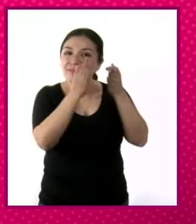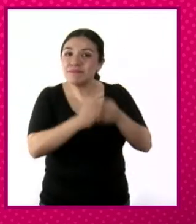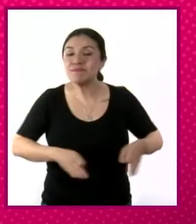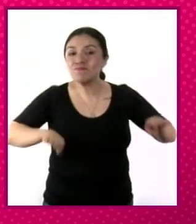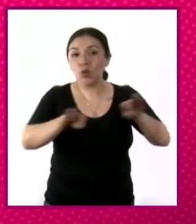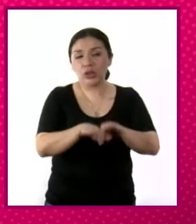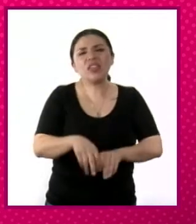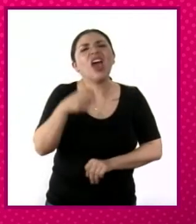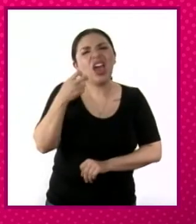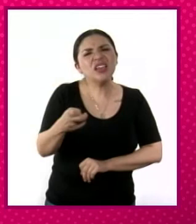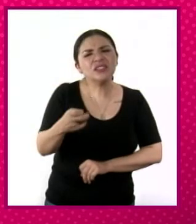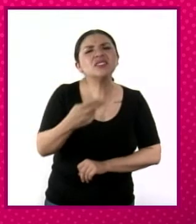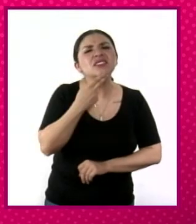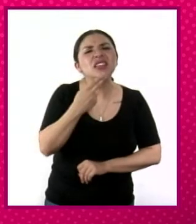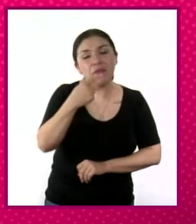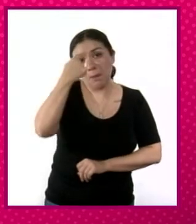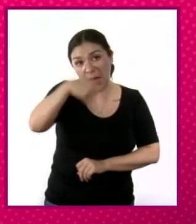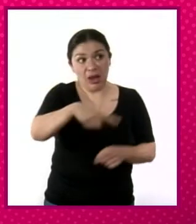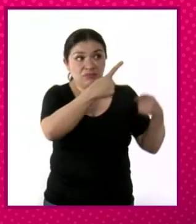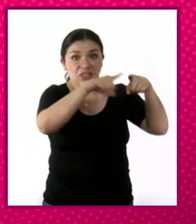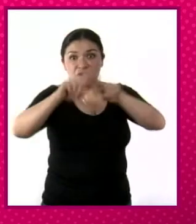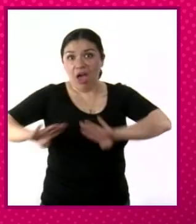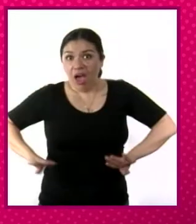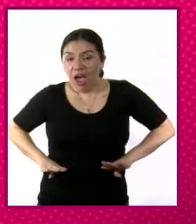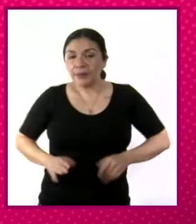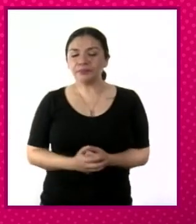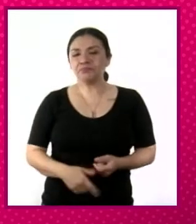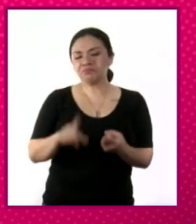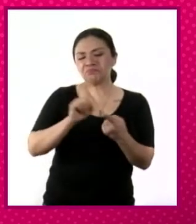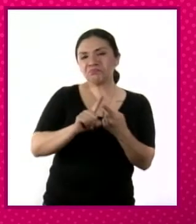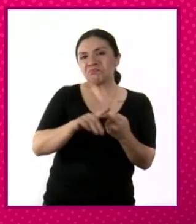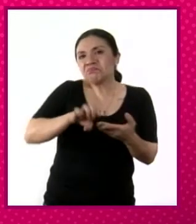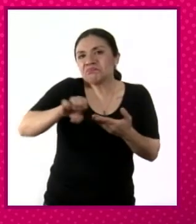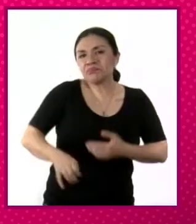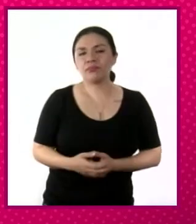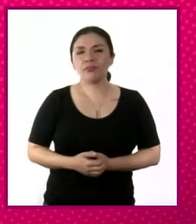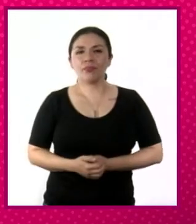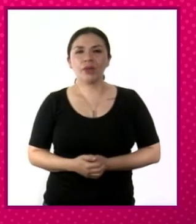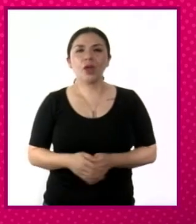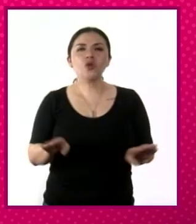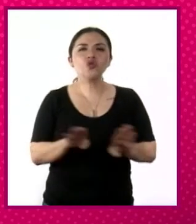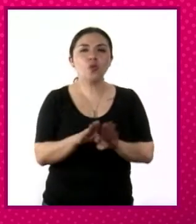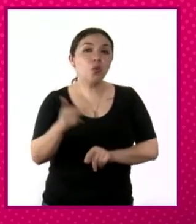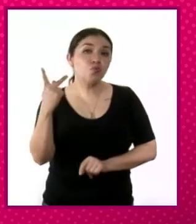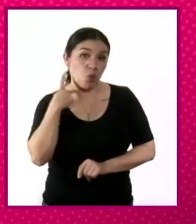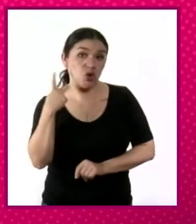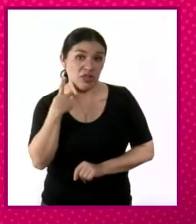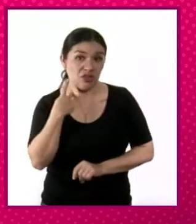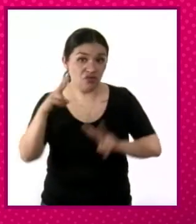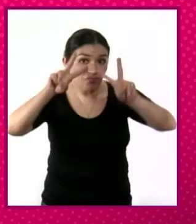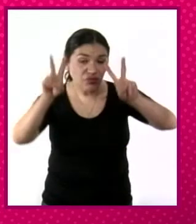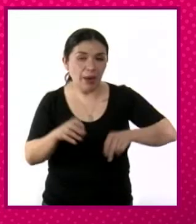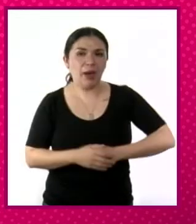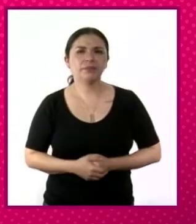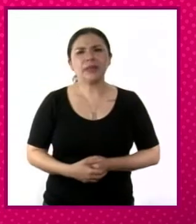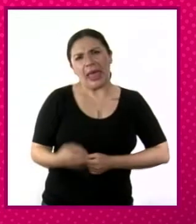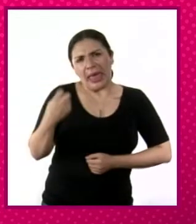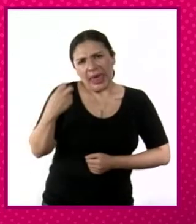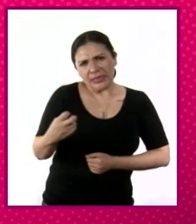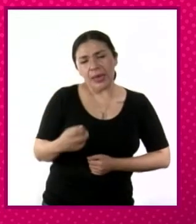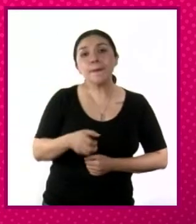su importancia la podemos ver en distintos aspectos. Por un lado, desde el punto de vista político, con la